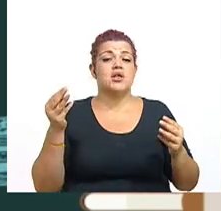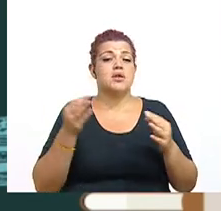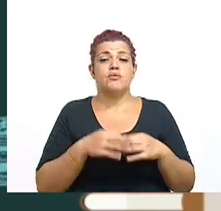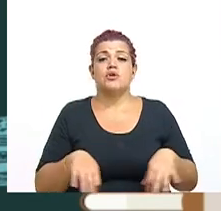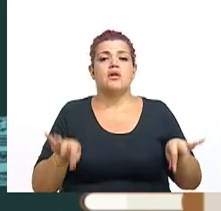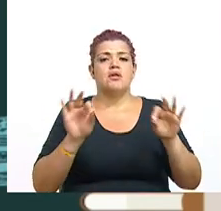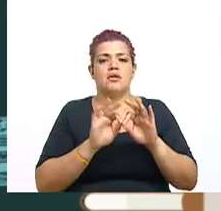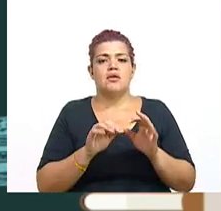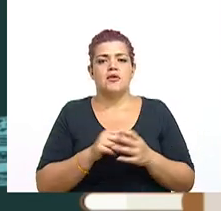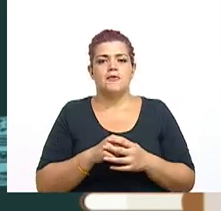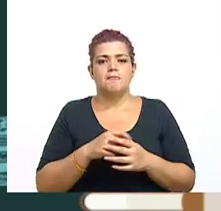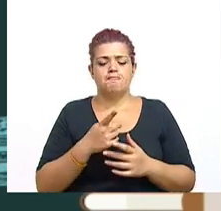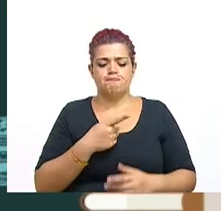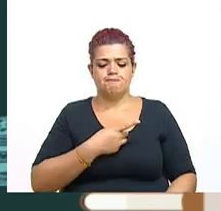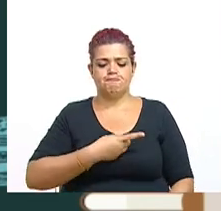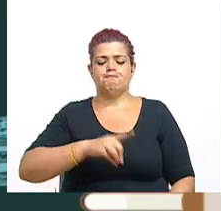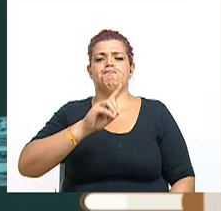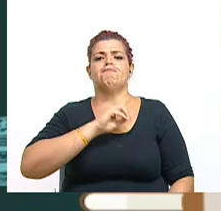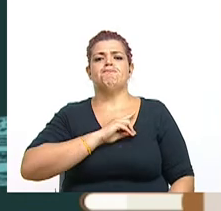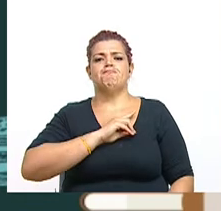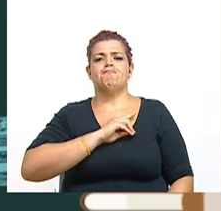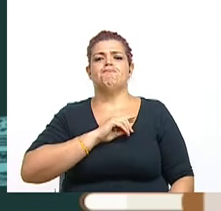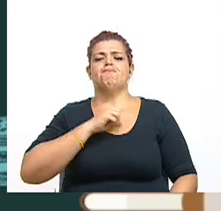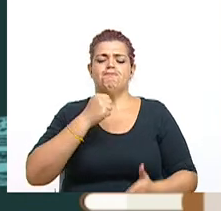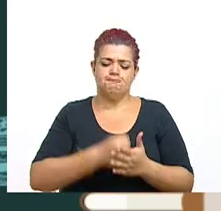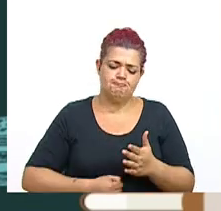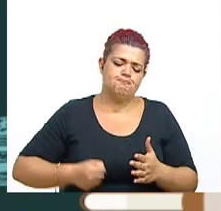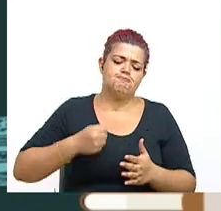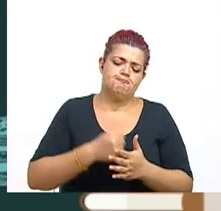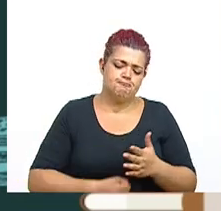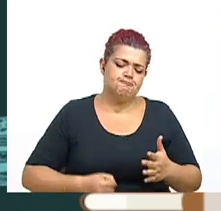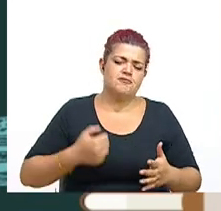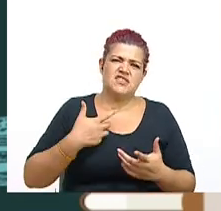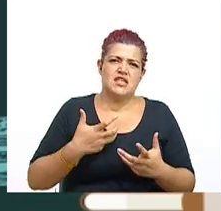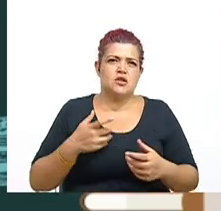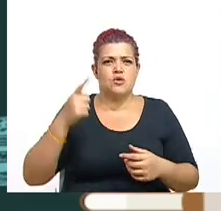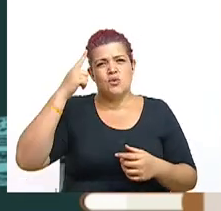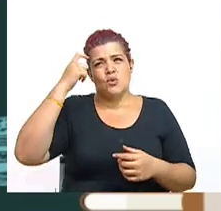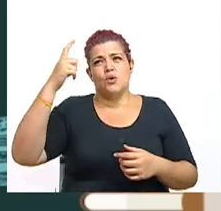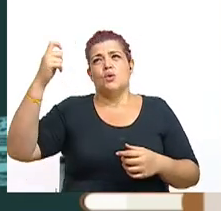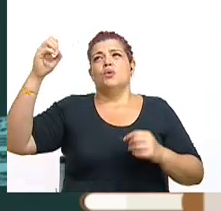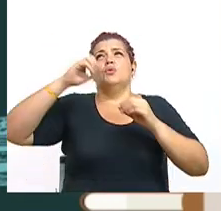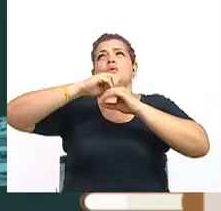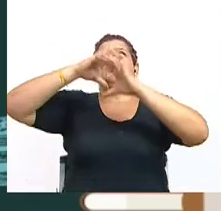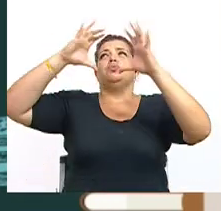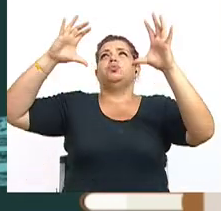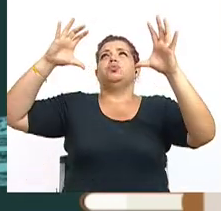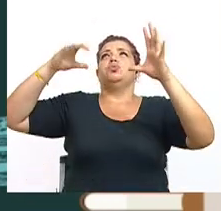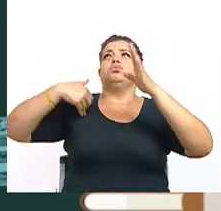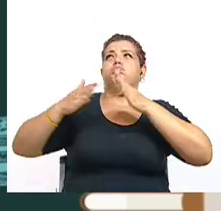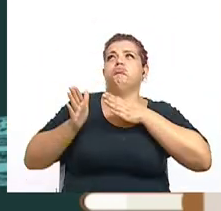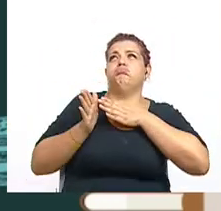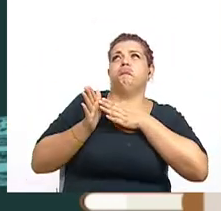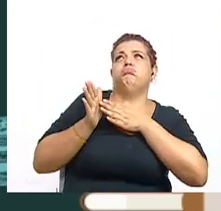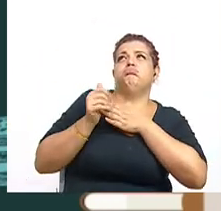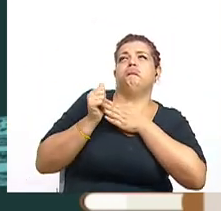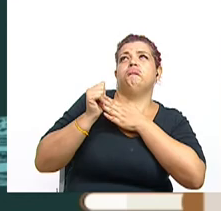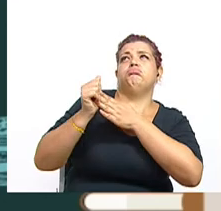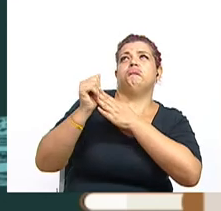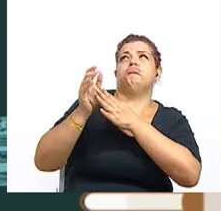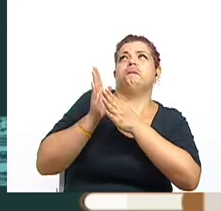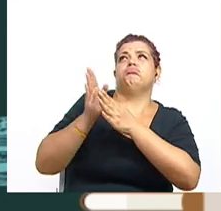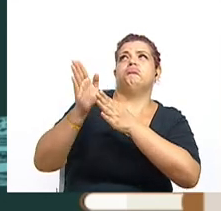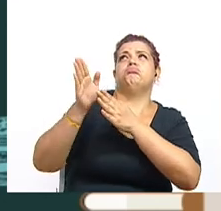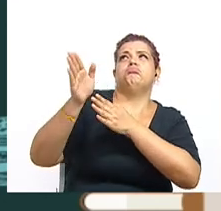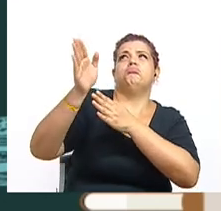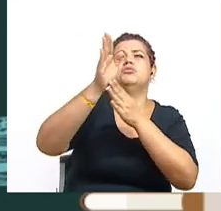es la disciplina, el empeño y perseguir siempre los sueños. Hay que visibilizarse y visualizarse como la profesional y